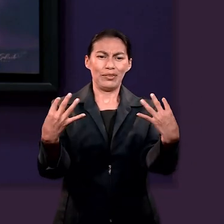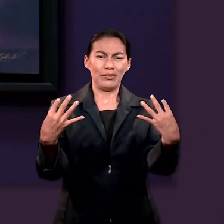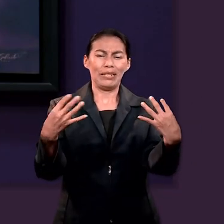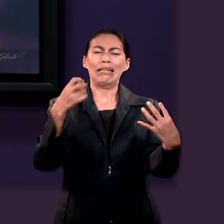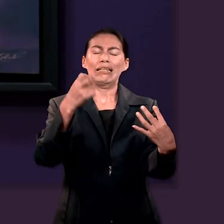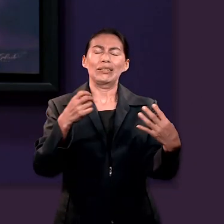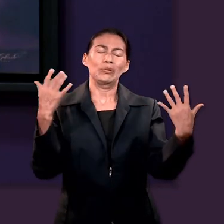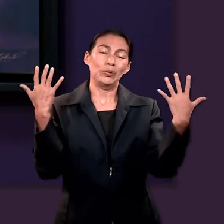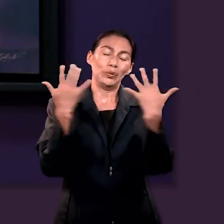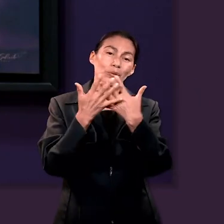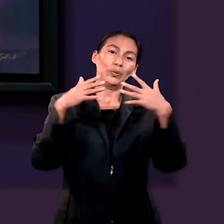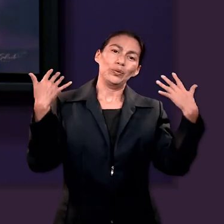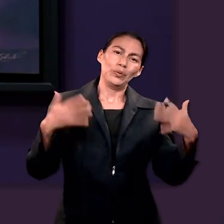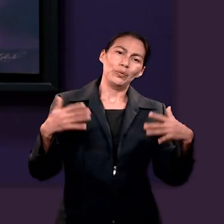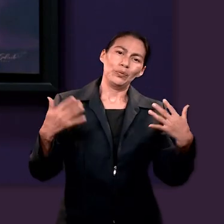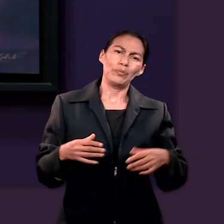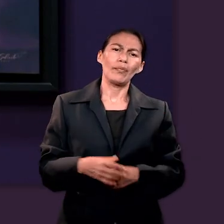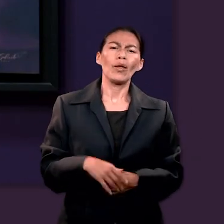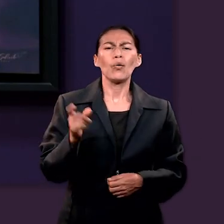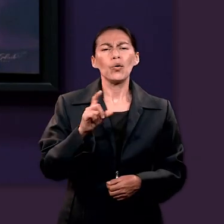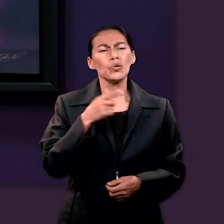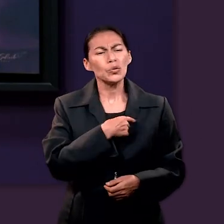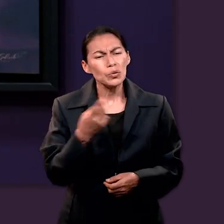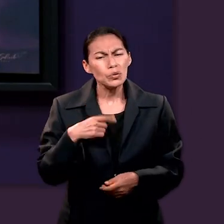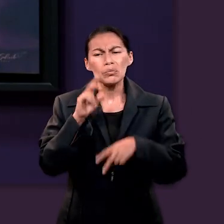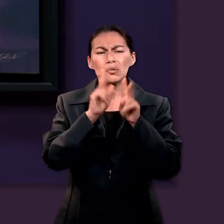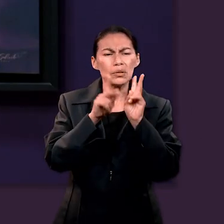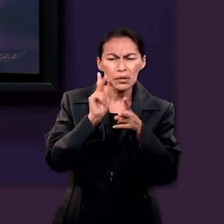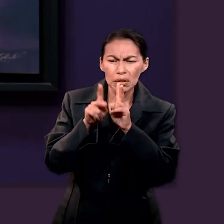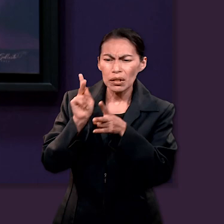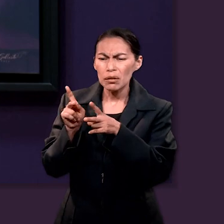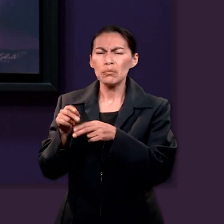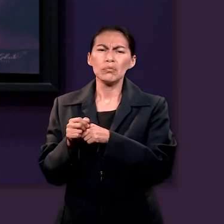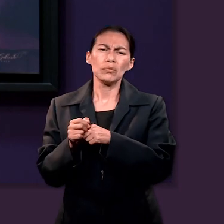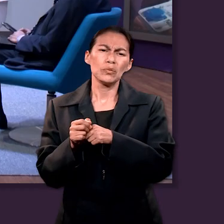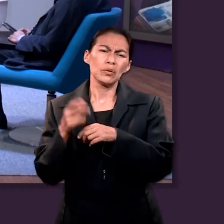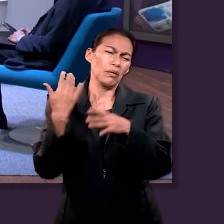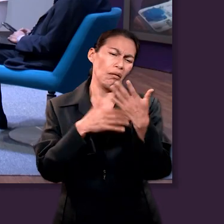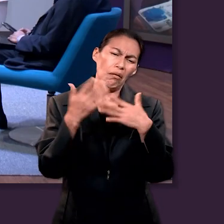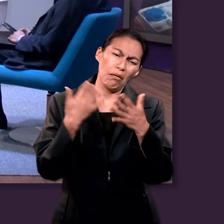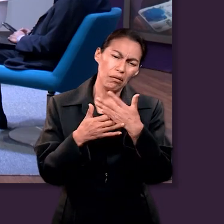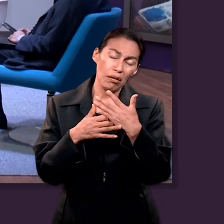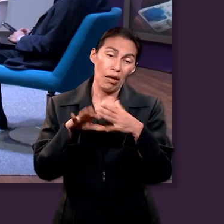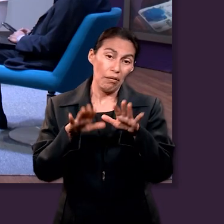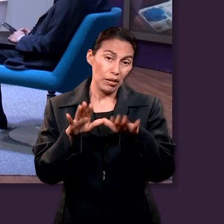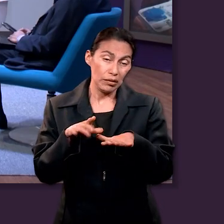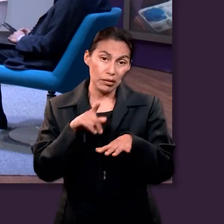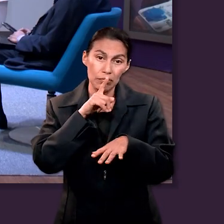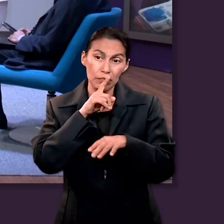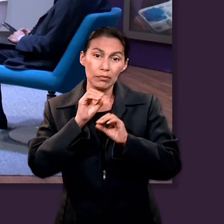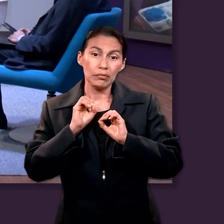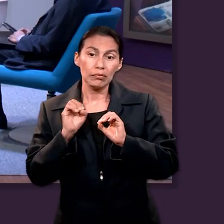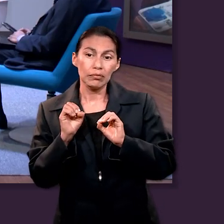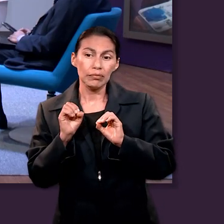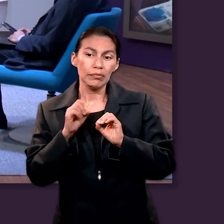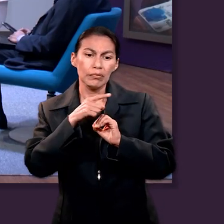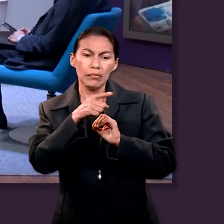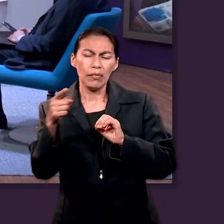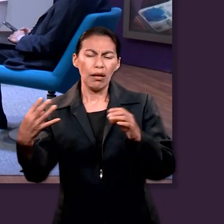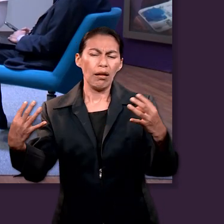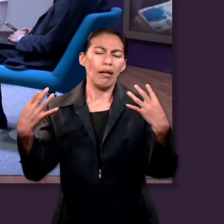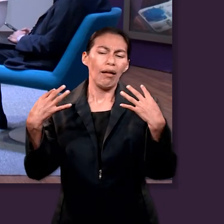impacto en todas las personas a las que nosotros les platicamos o tenemos contacto incluso sin decir ninguna palabra.